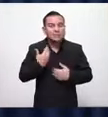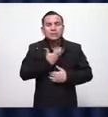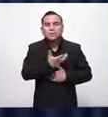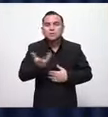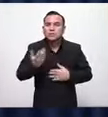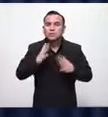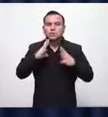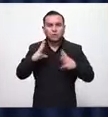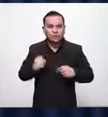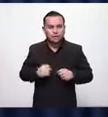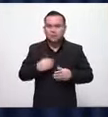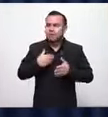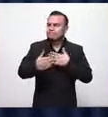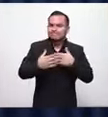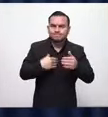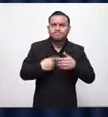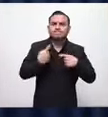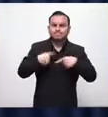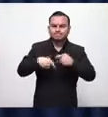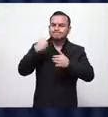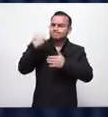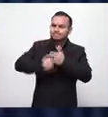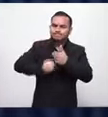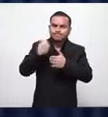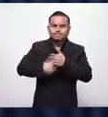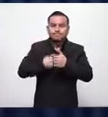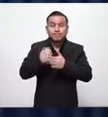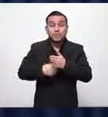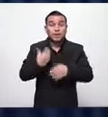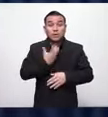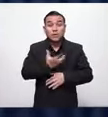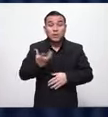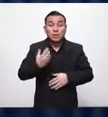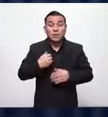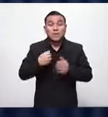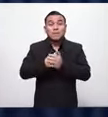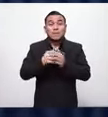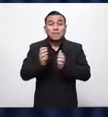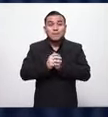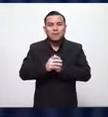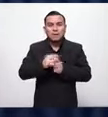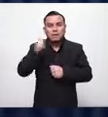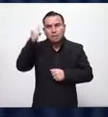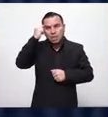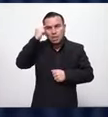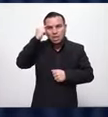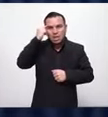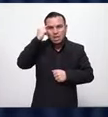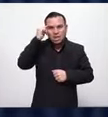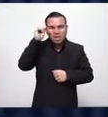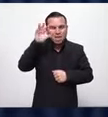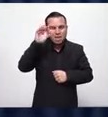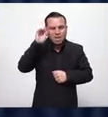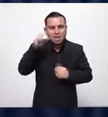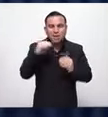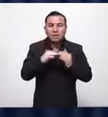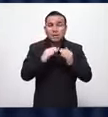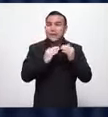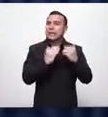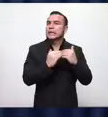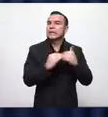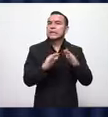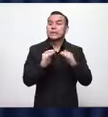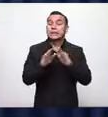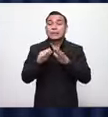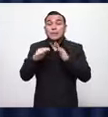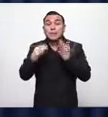Todos estamos agotados. Todos estamos con problemas neuropáticos, con problemas de diferentes tipos.